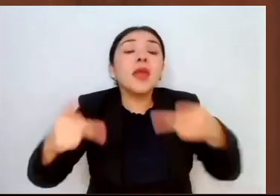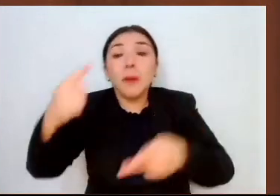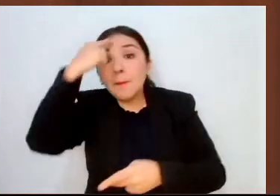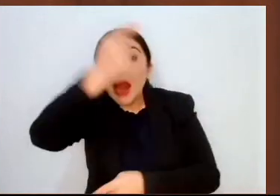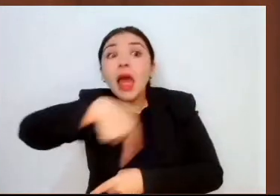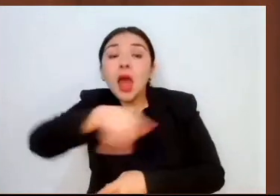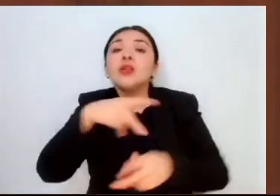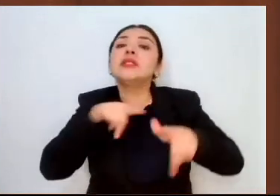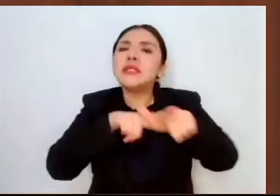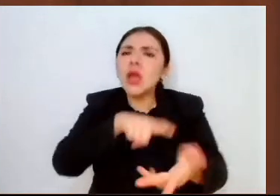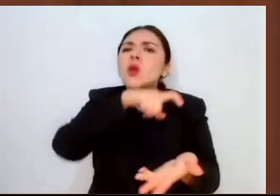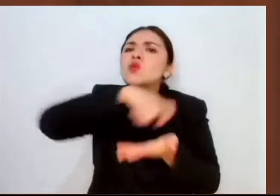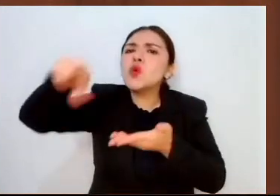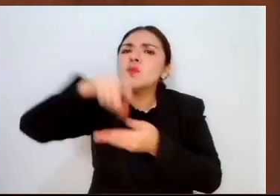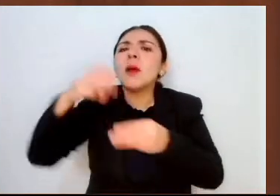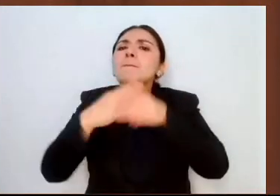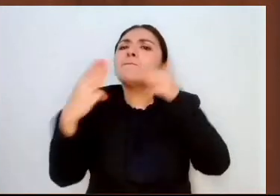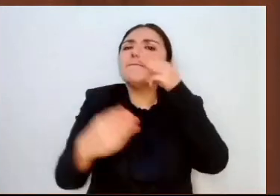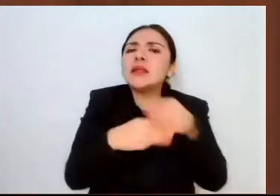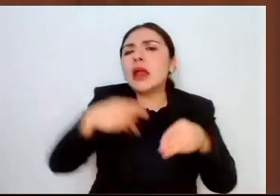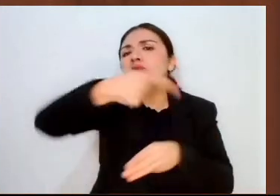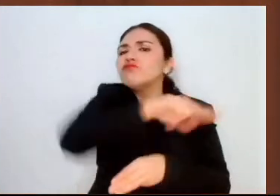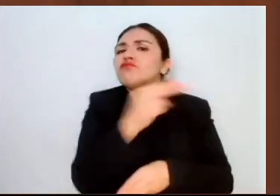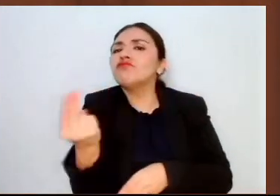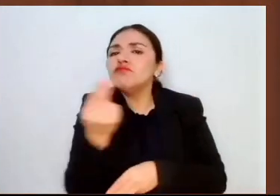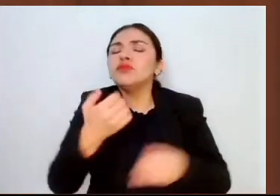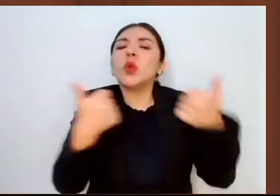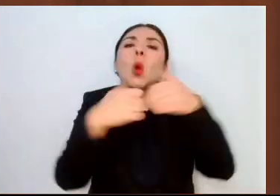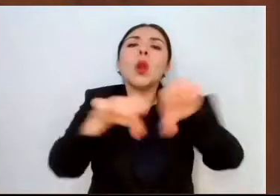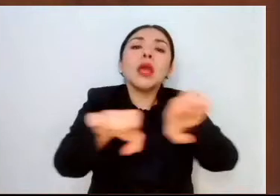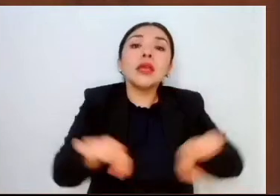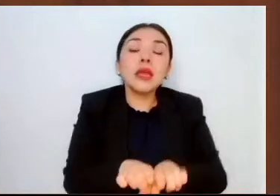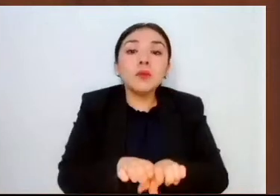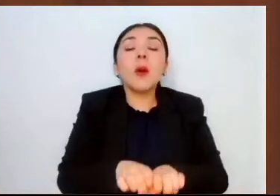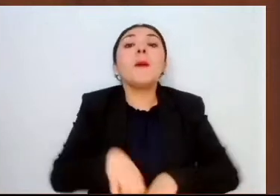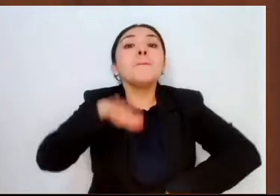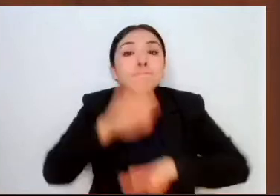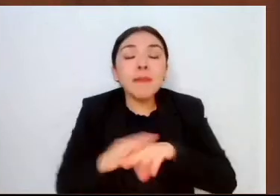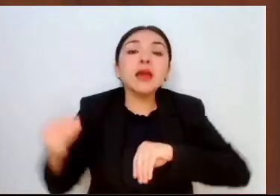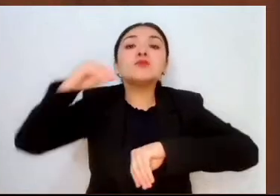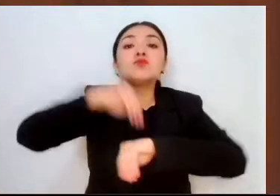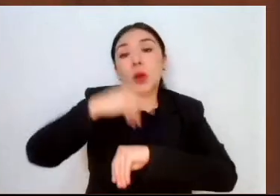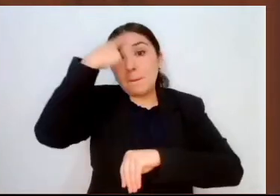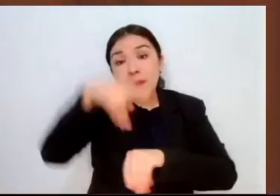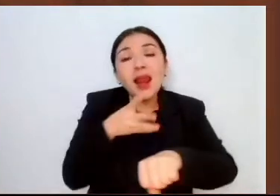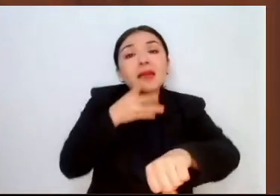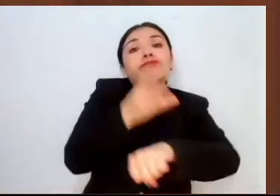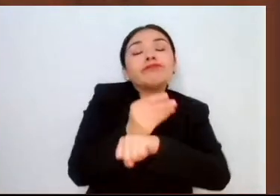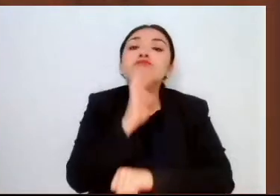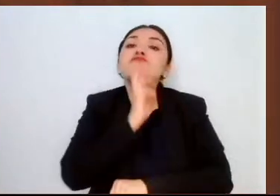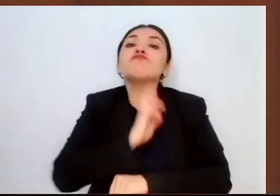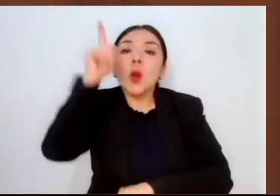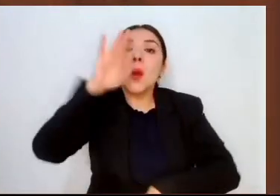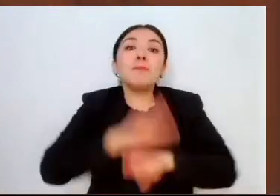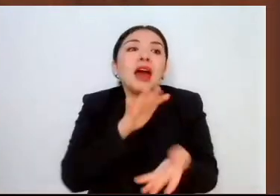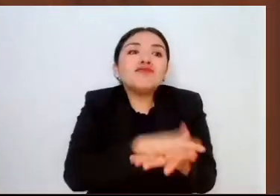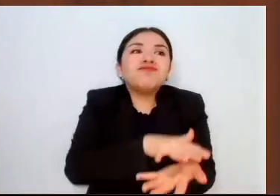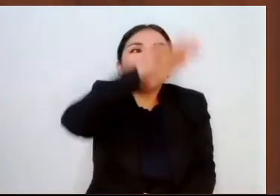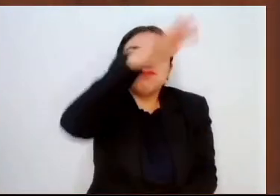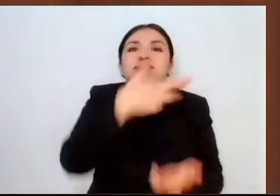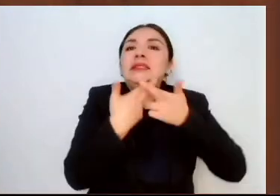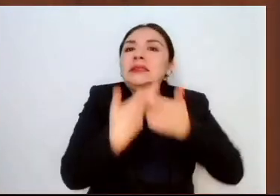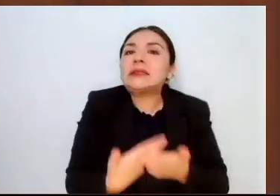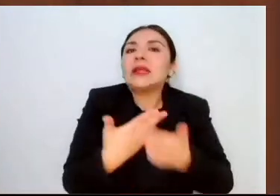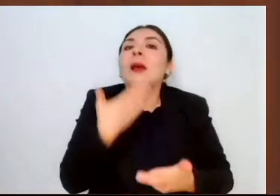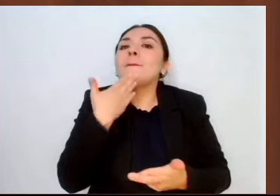adquieran insumos básicos y equipamiento, adicionalmente para mejorar los volúmenes, la eficiencia y